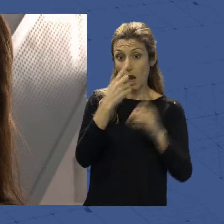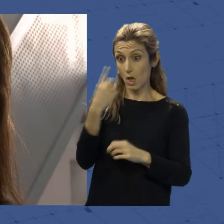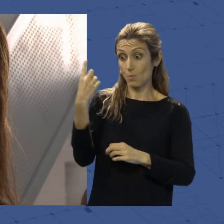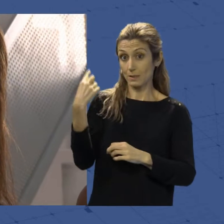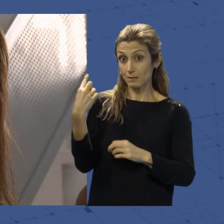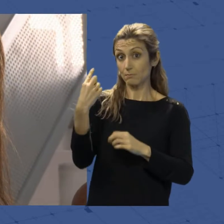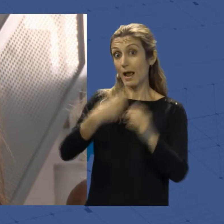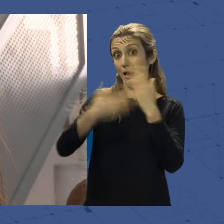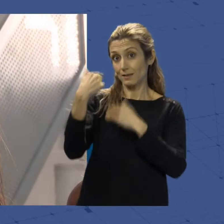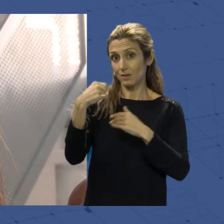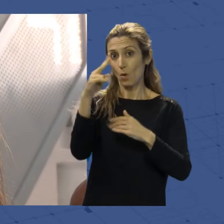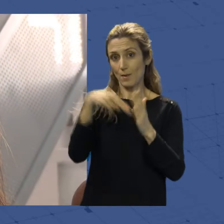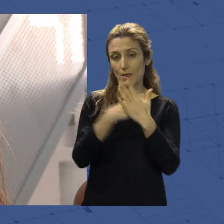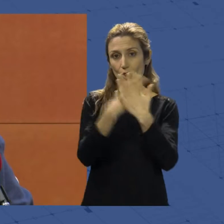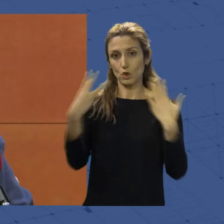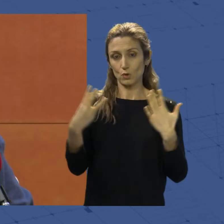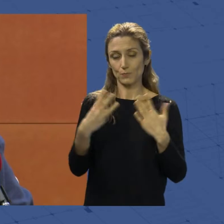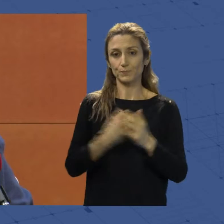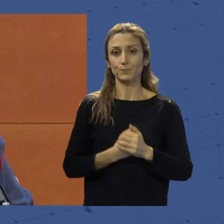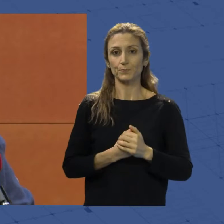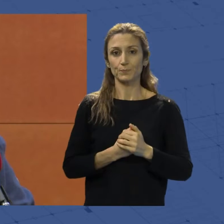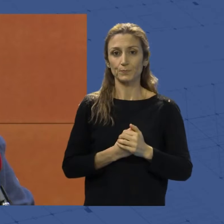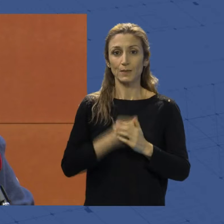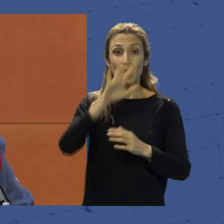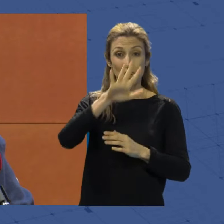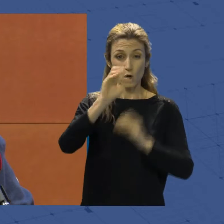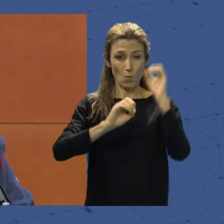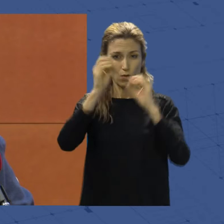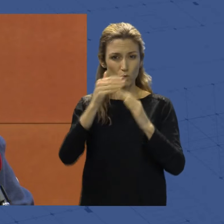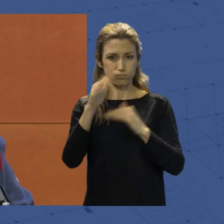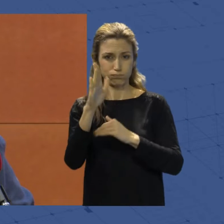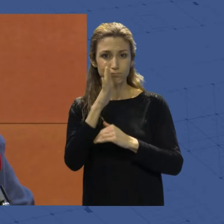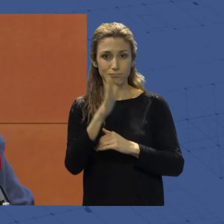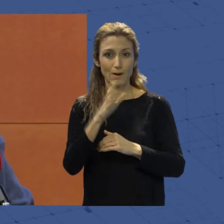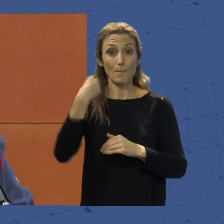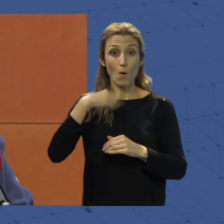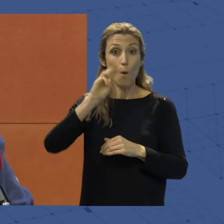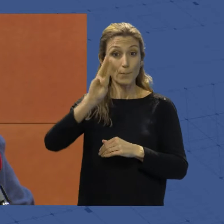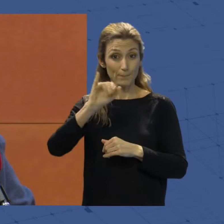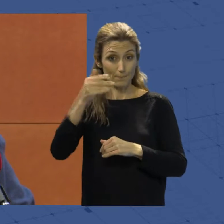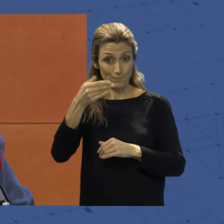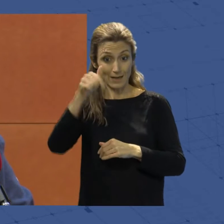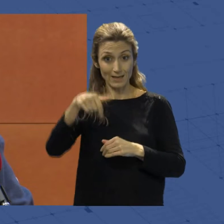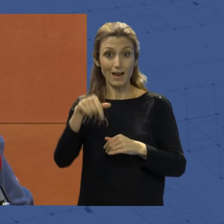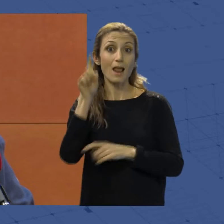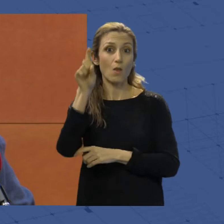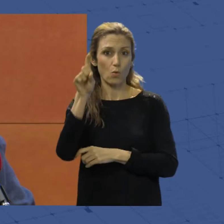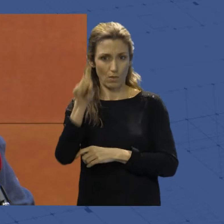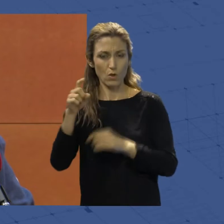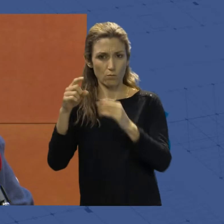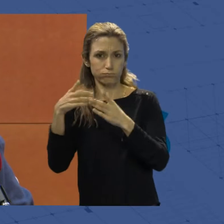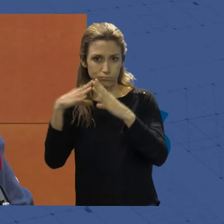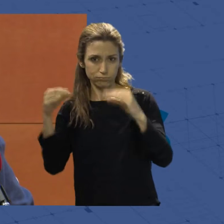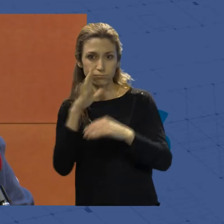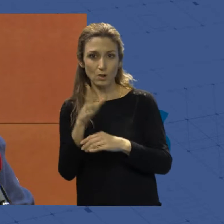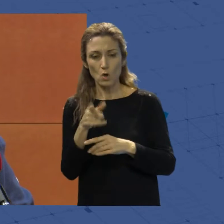2018. Hemos superado el 5% del PIB de Andalucía en educación llegando a una inversión